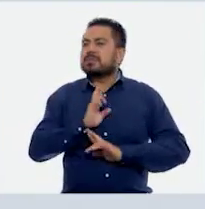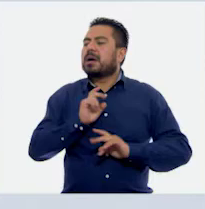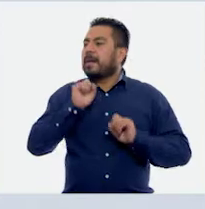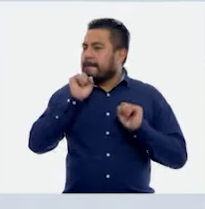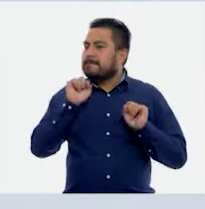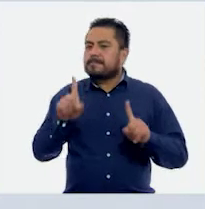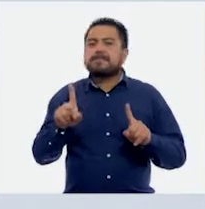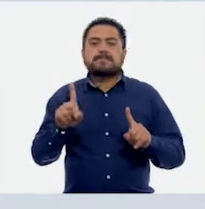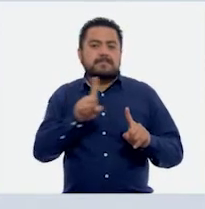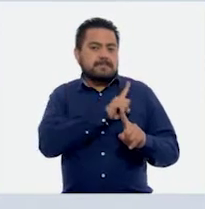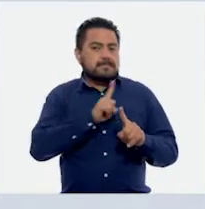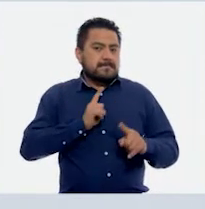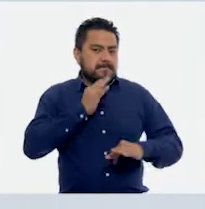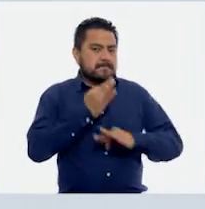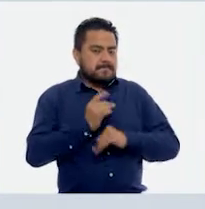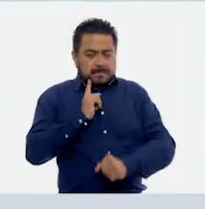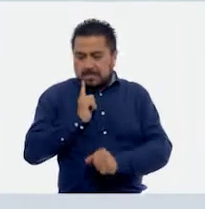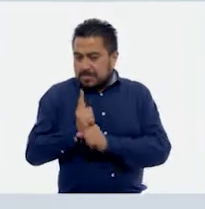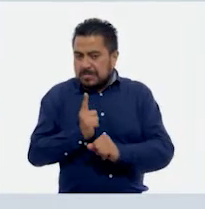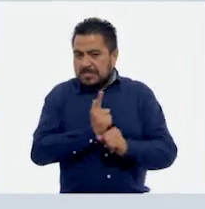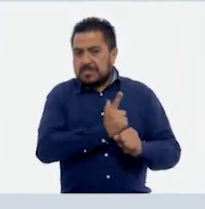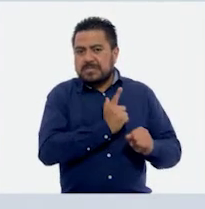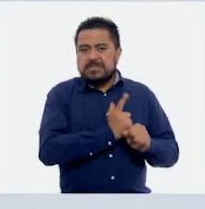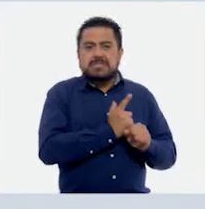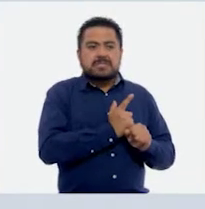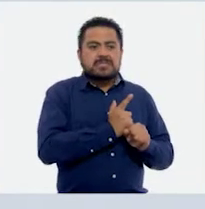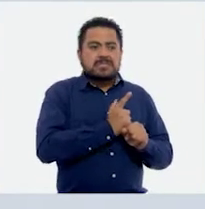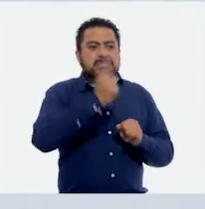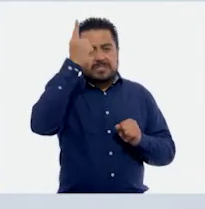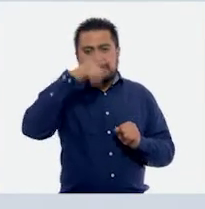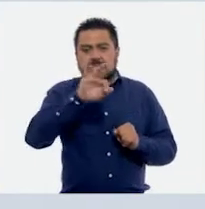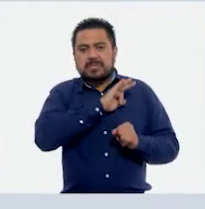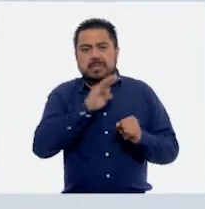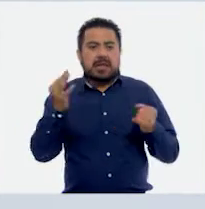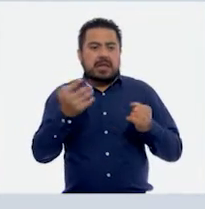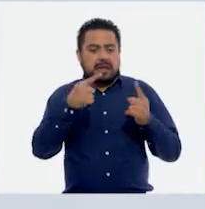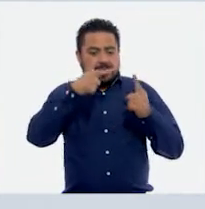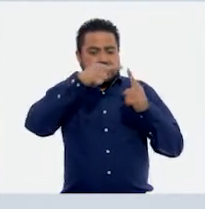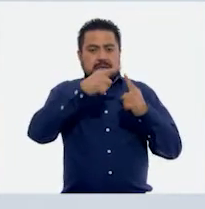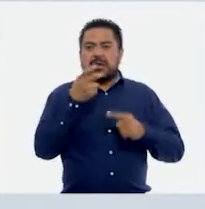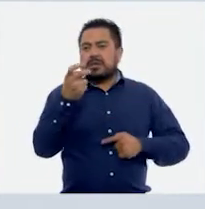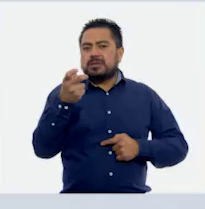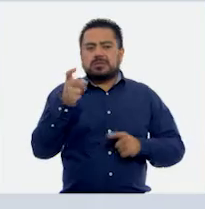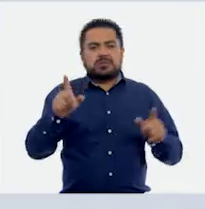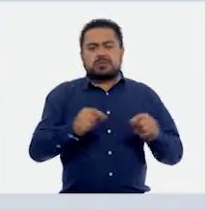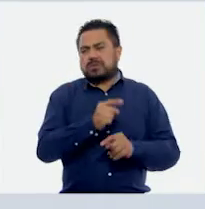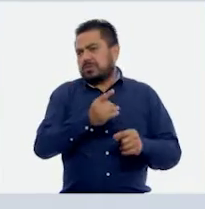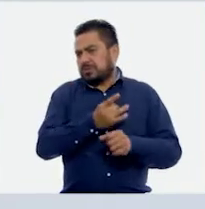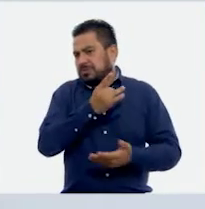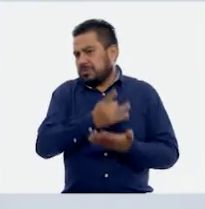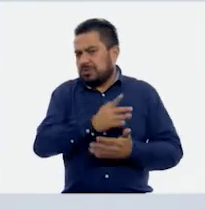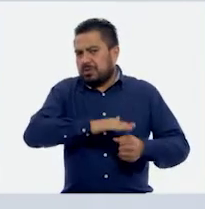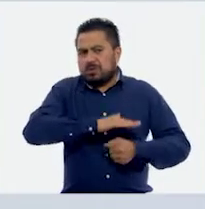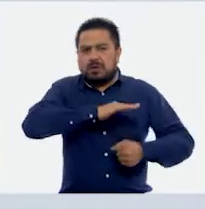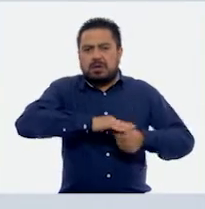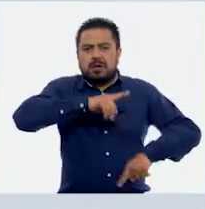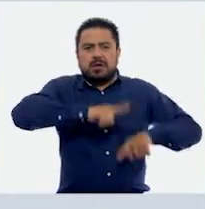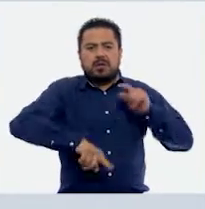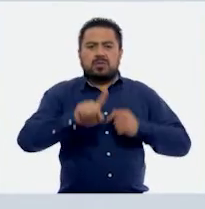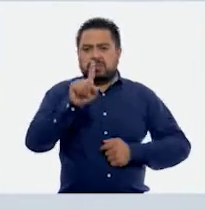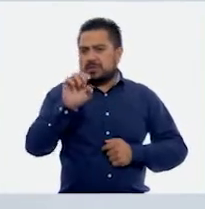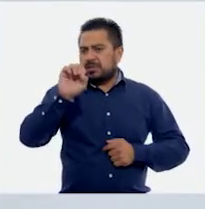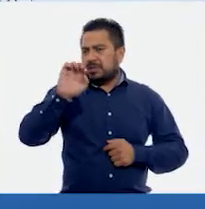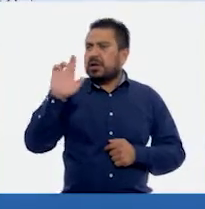Y también ya habíamos visto que para hacer estas divisiones bastaba con quitar un 0,